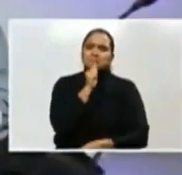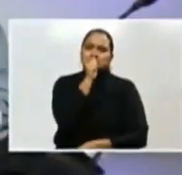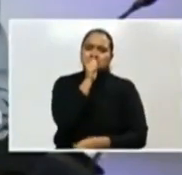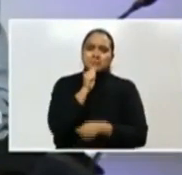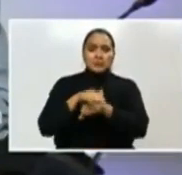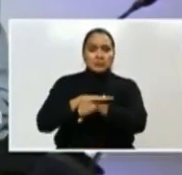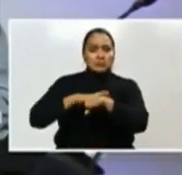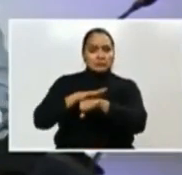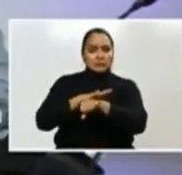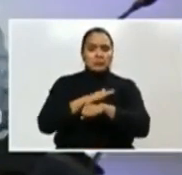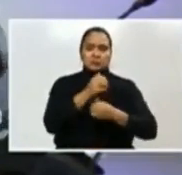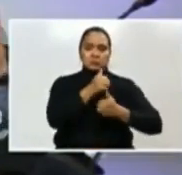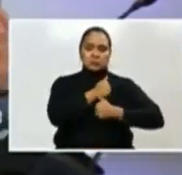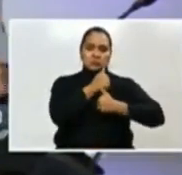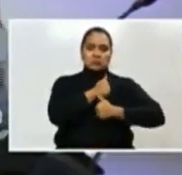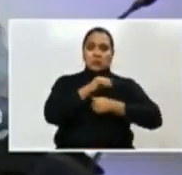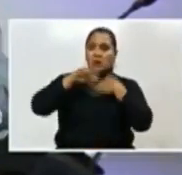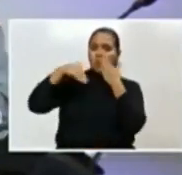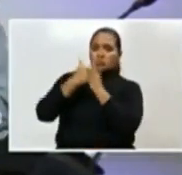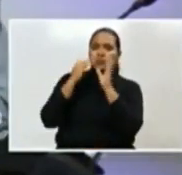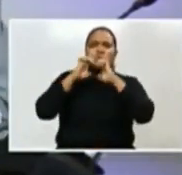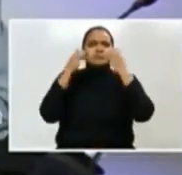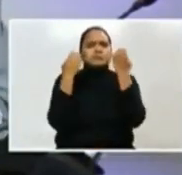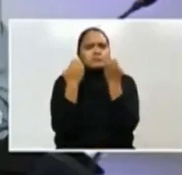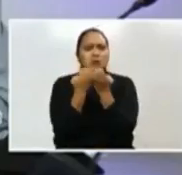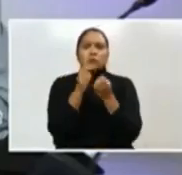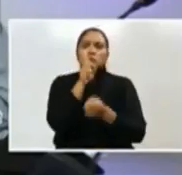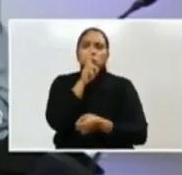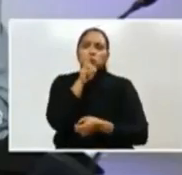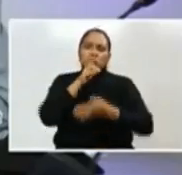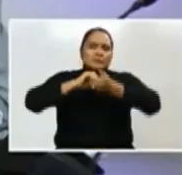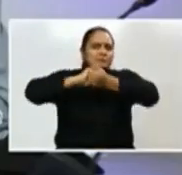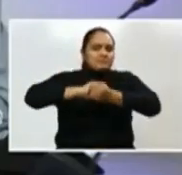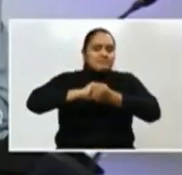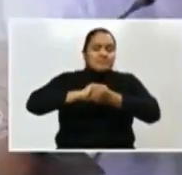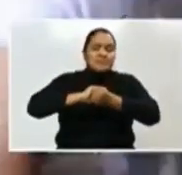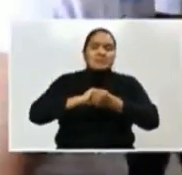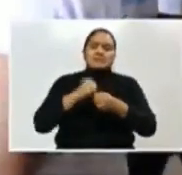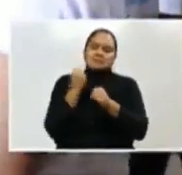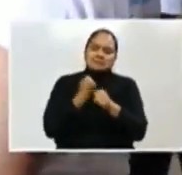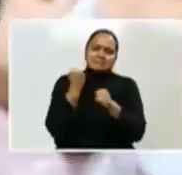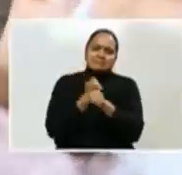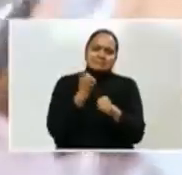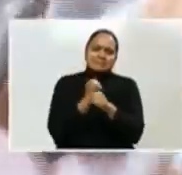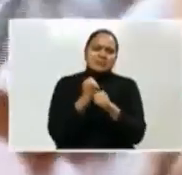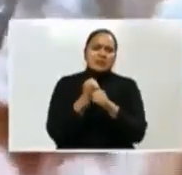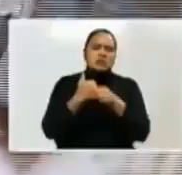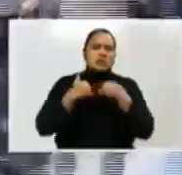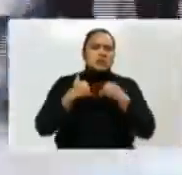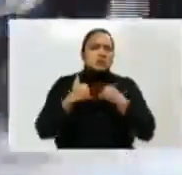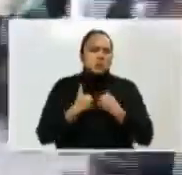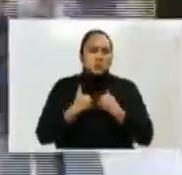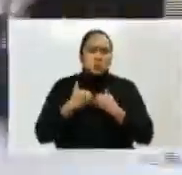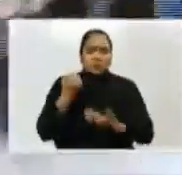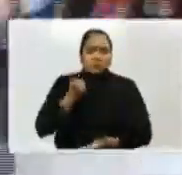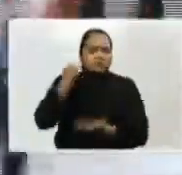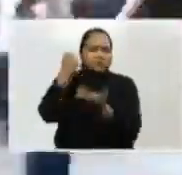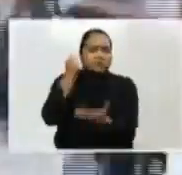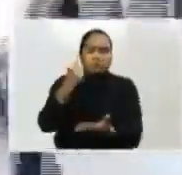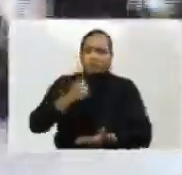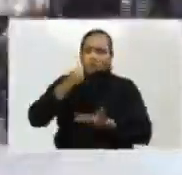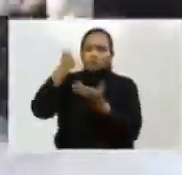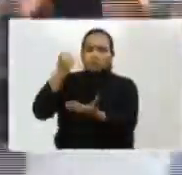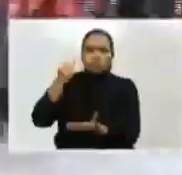Las Fuerzas Armadas y todo el equipo de Honduras Solidaria trabajan incansablemente para llegar